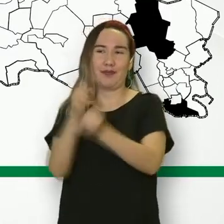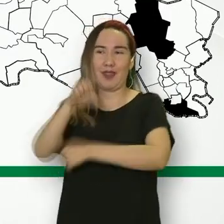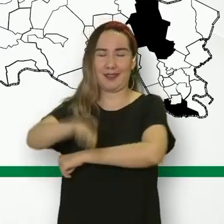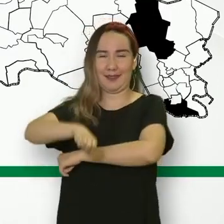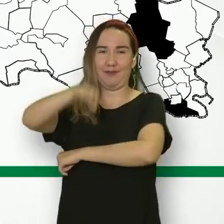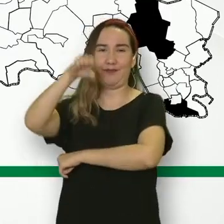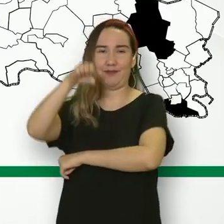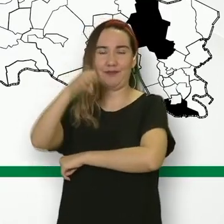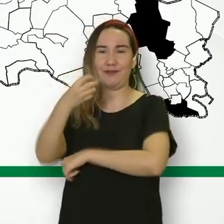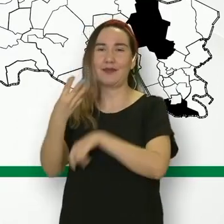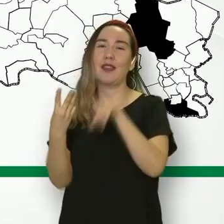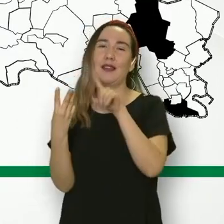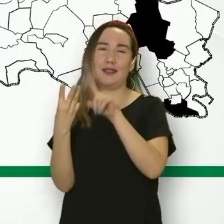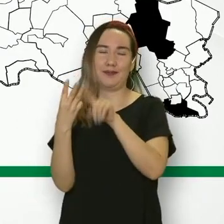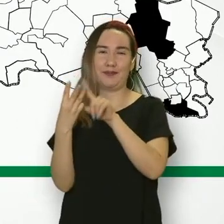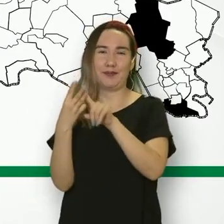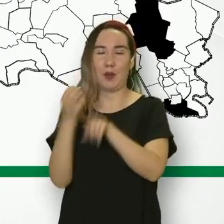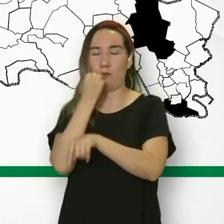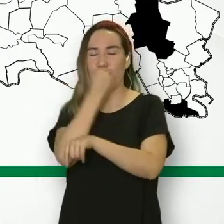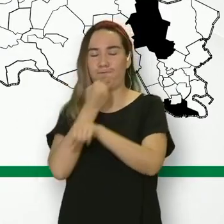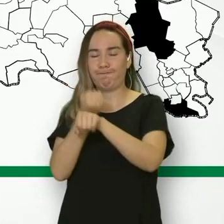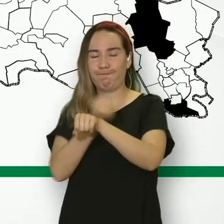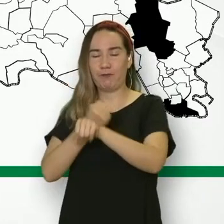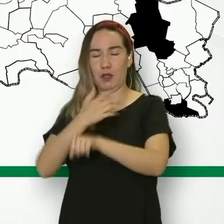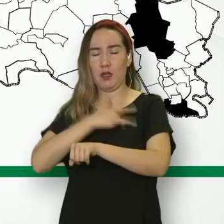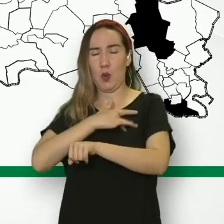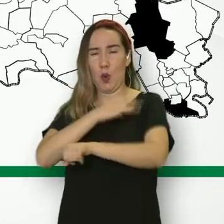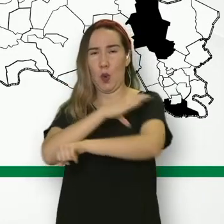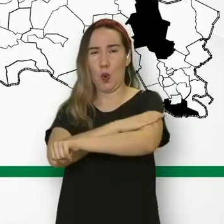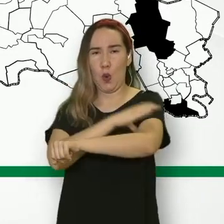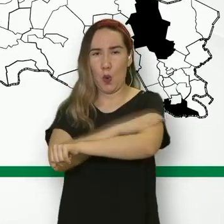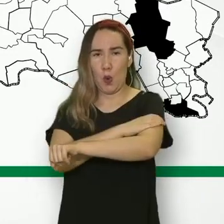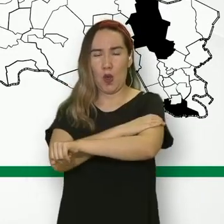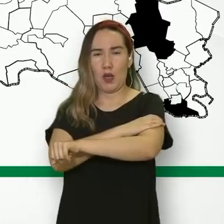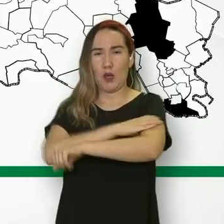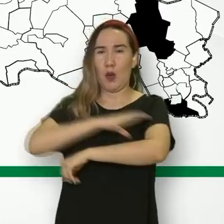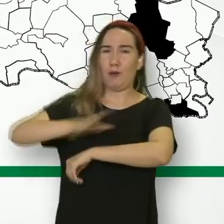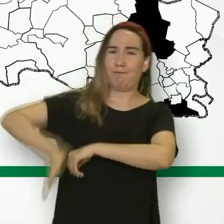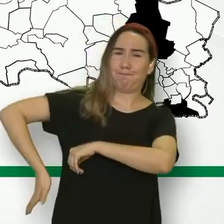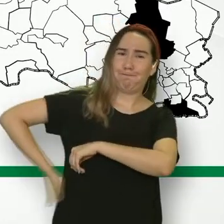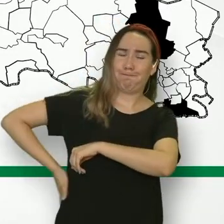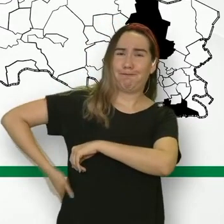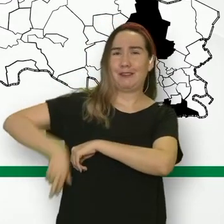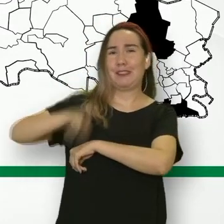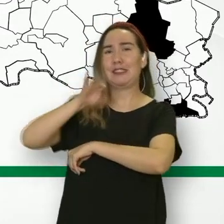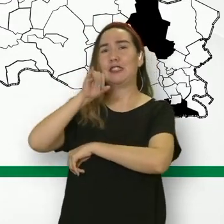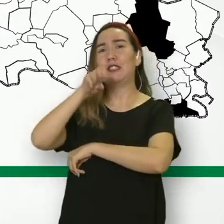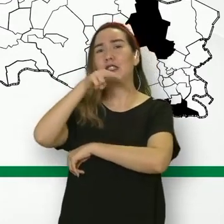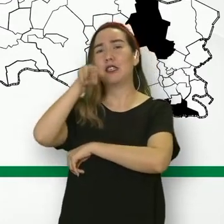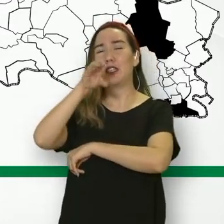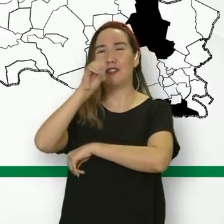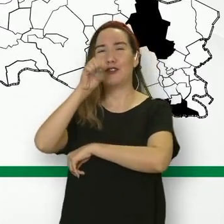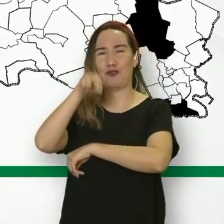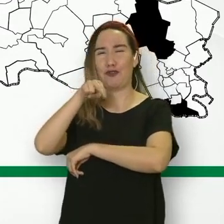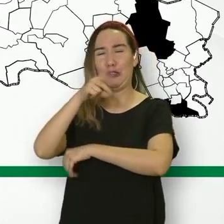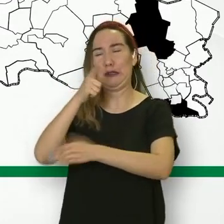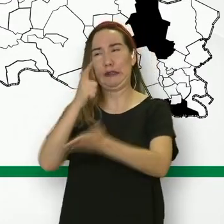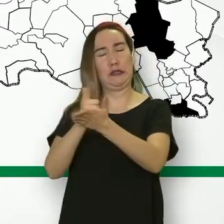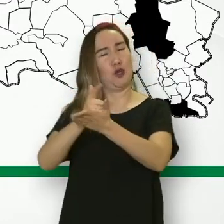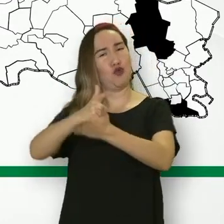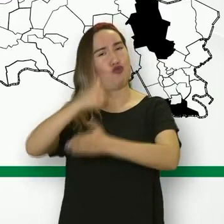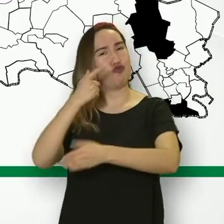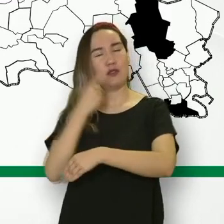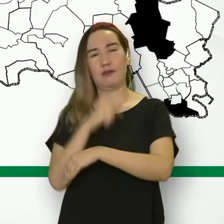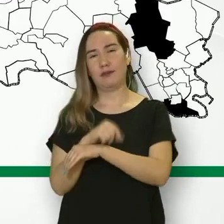edad. La tercera persona tenía diabetes, hipertensión, enfermedad renal crónica, es decir, que no funcionaba bien sus